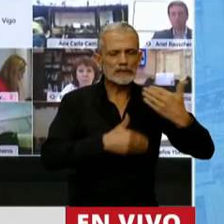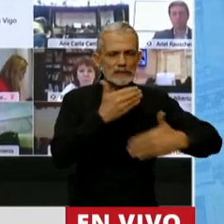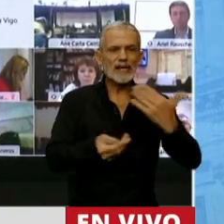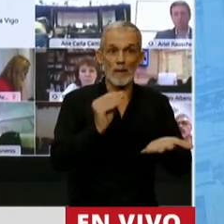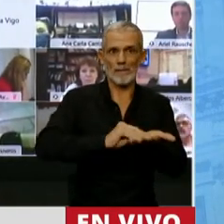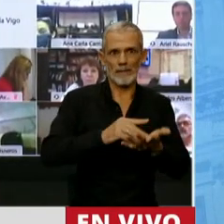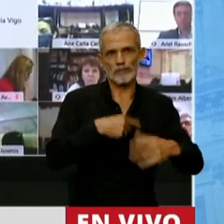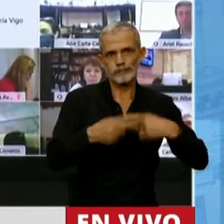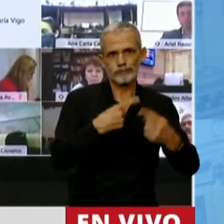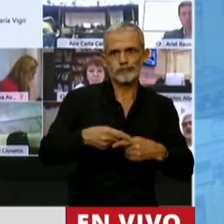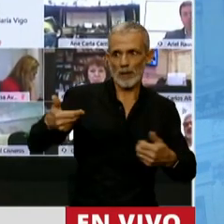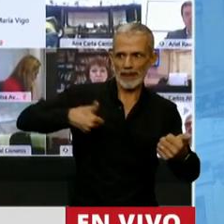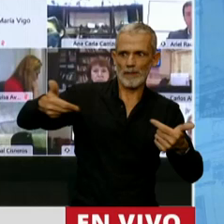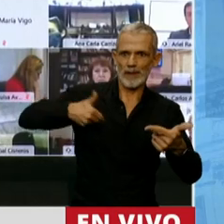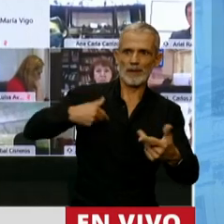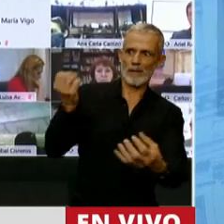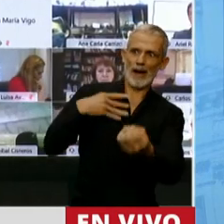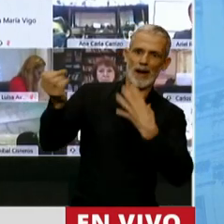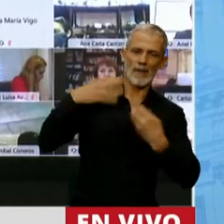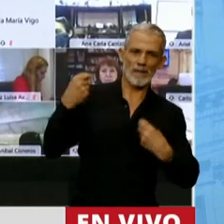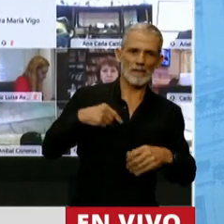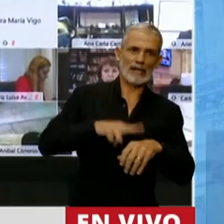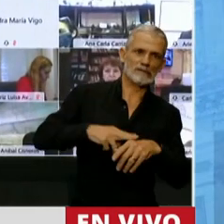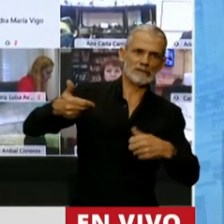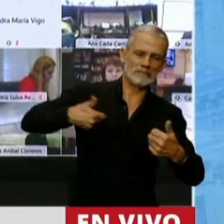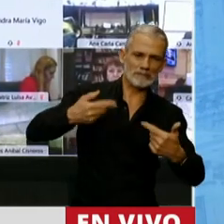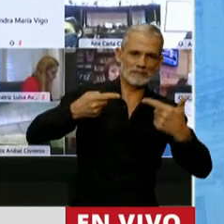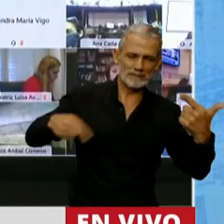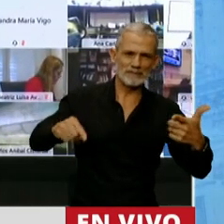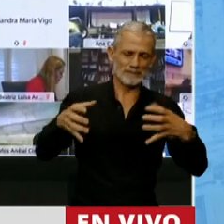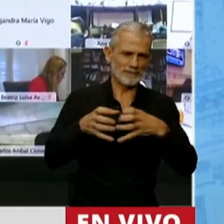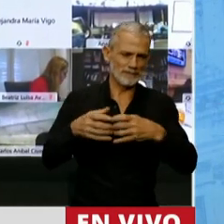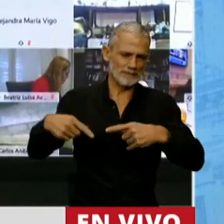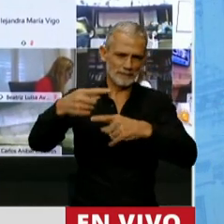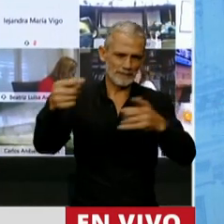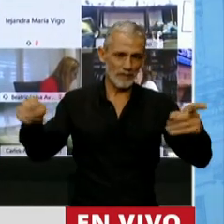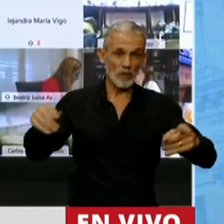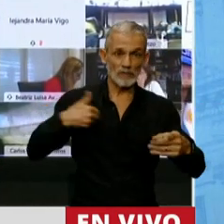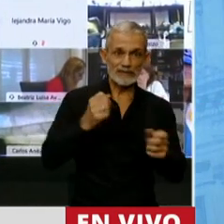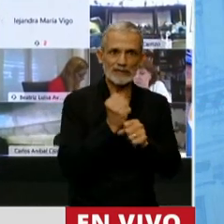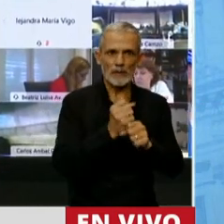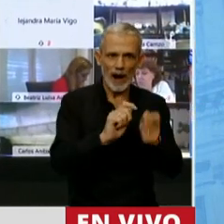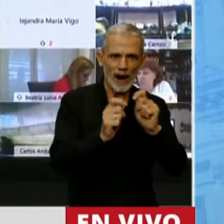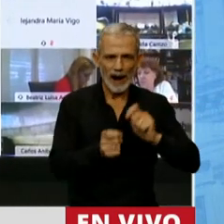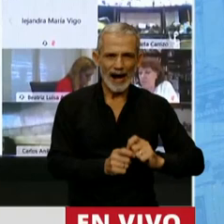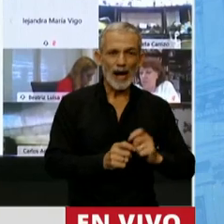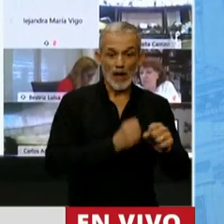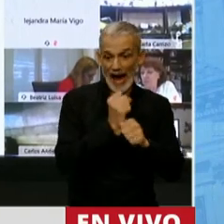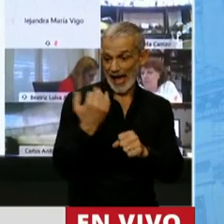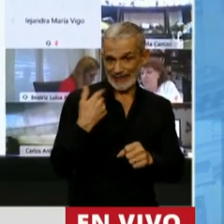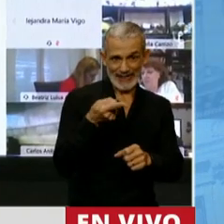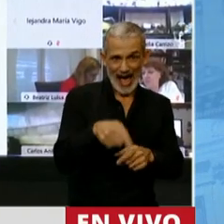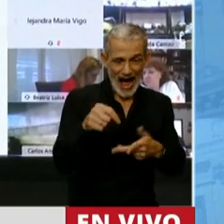seguido recibiendo sugerencias pedidos de distinto tipo y hemos estado trabajando hasta